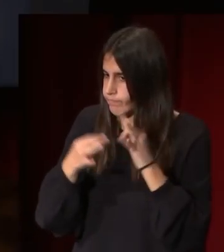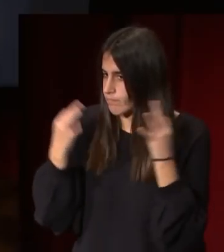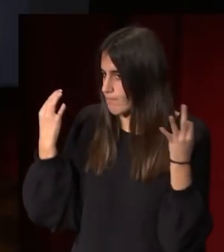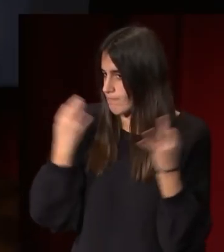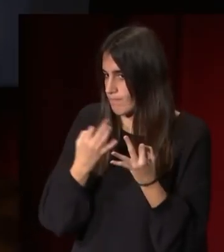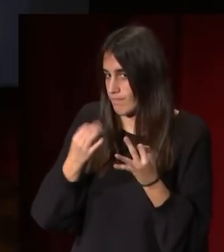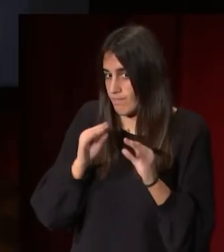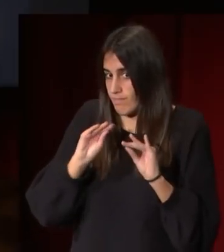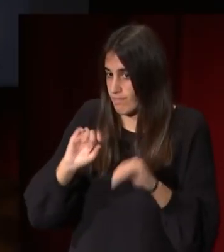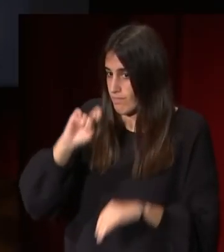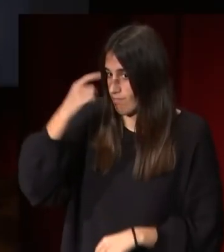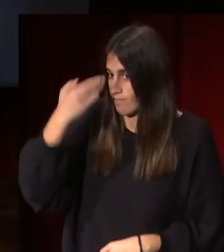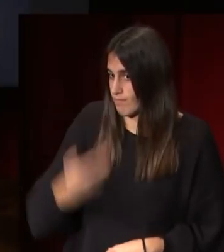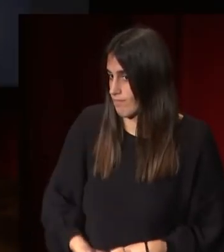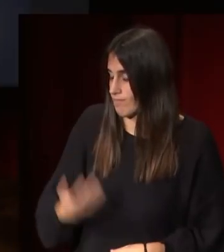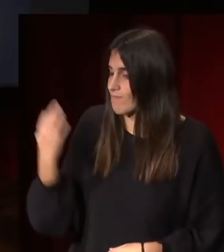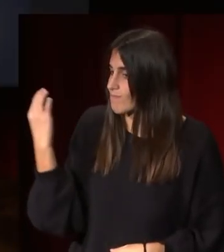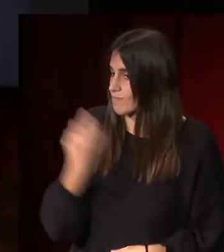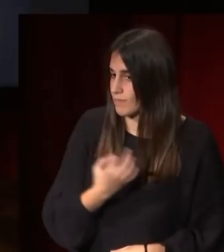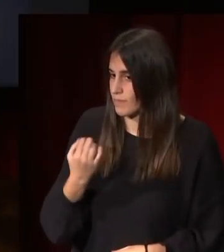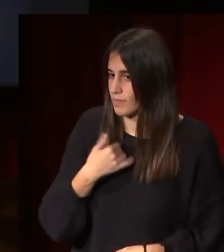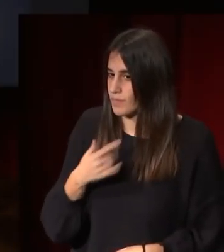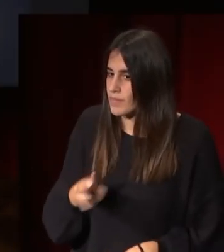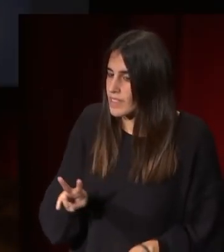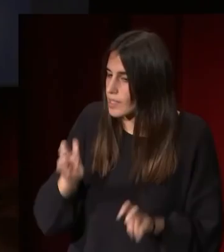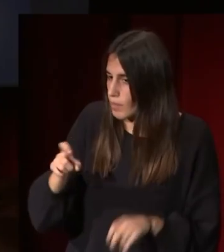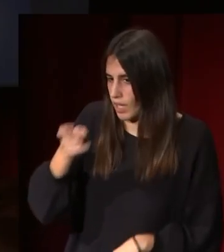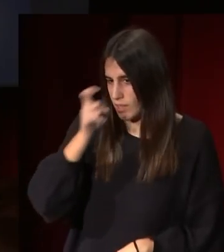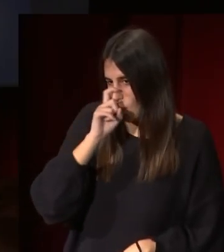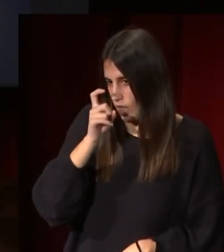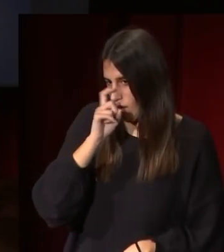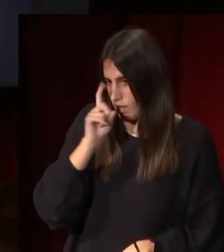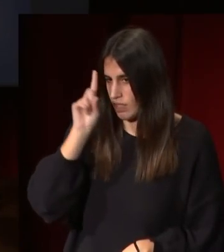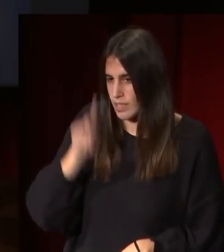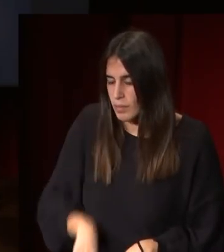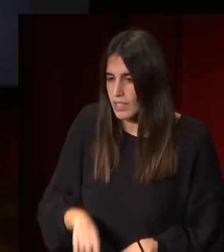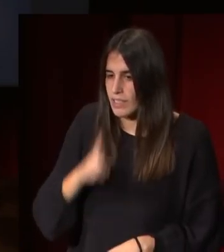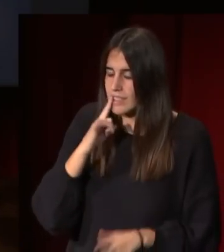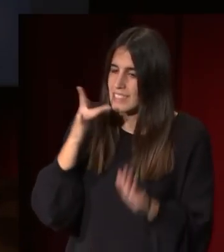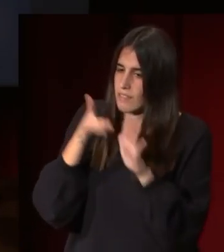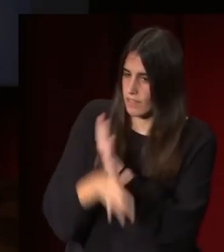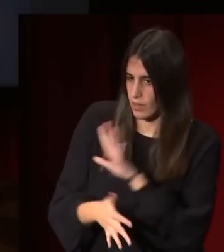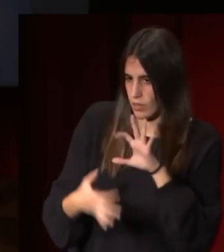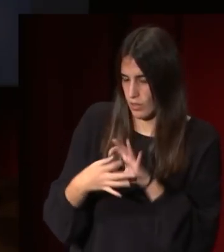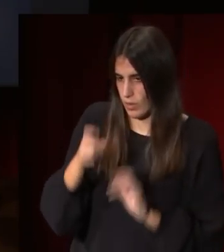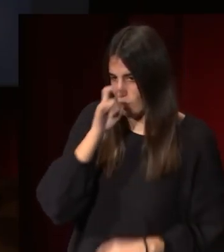para ellos es más importante que es la antigüedad y sobre todo la lectura de lo que significa la antigüedad